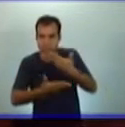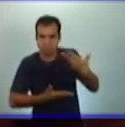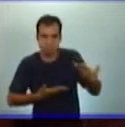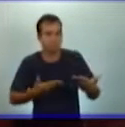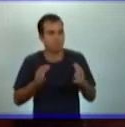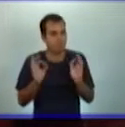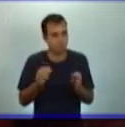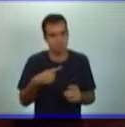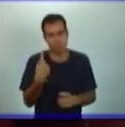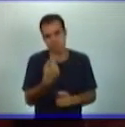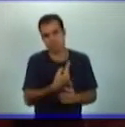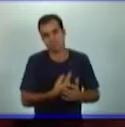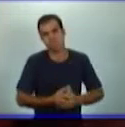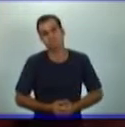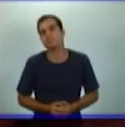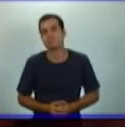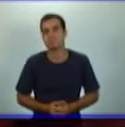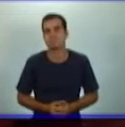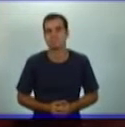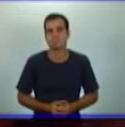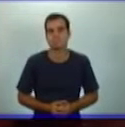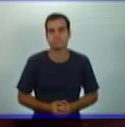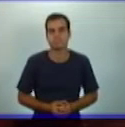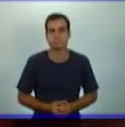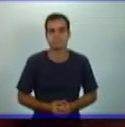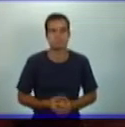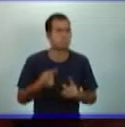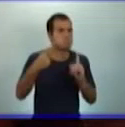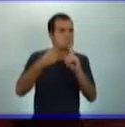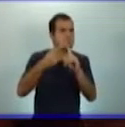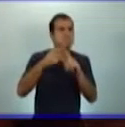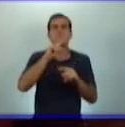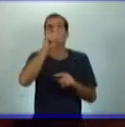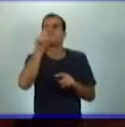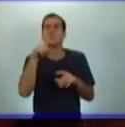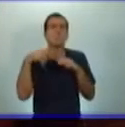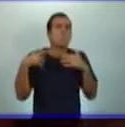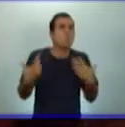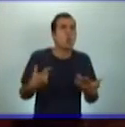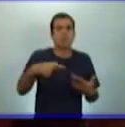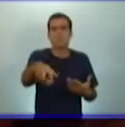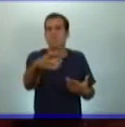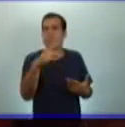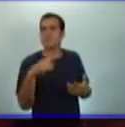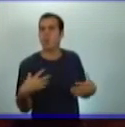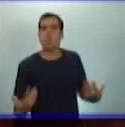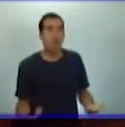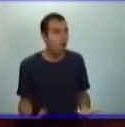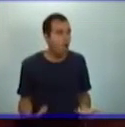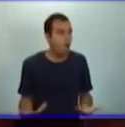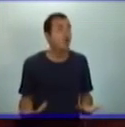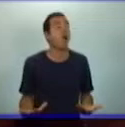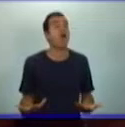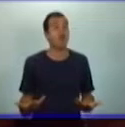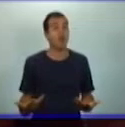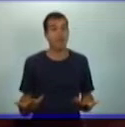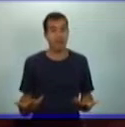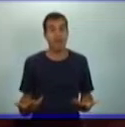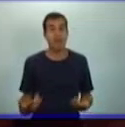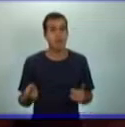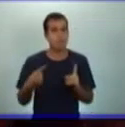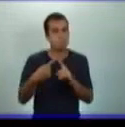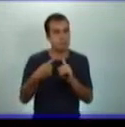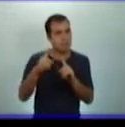¿Qué pregunta sería la primera a responder por ustedes o pudiéramos decir la primera